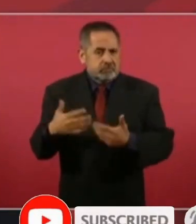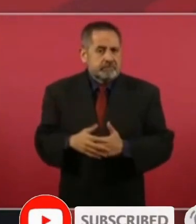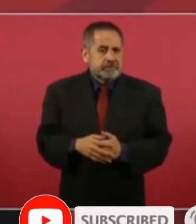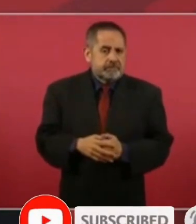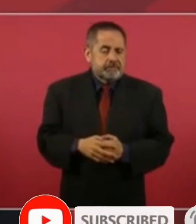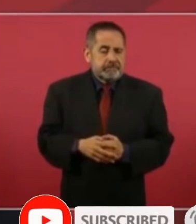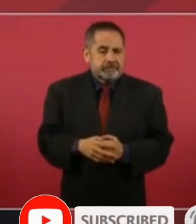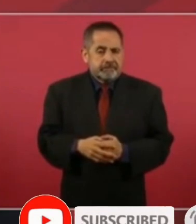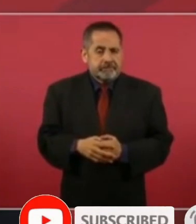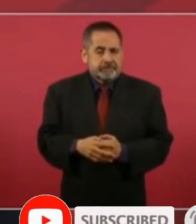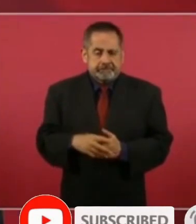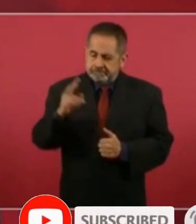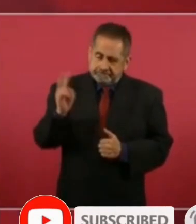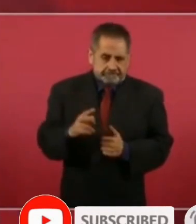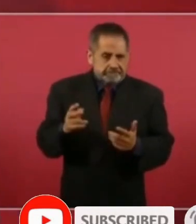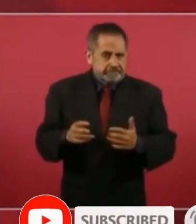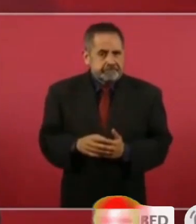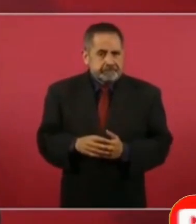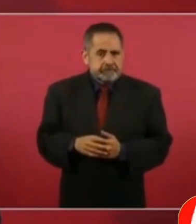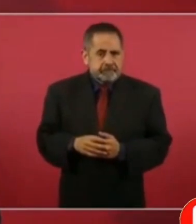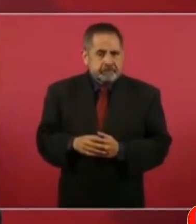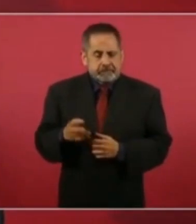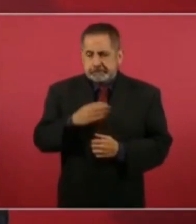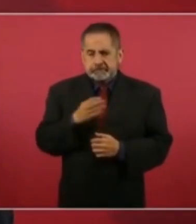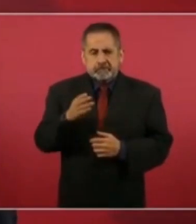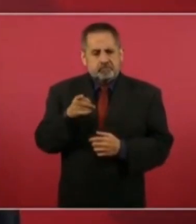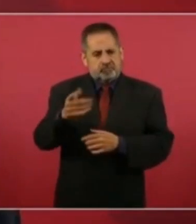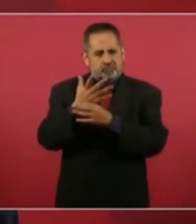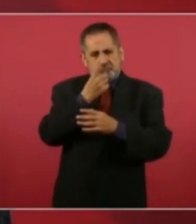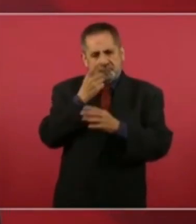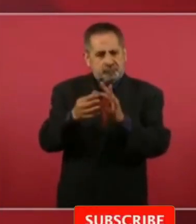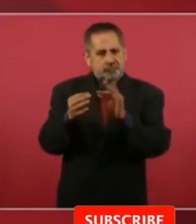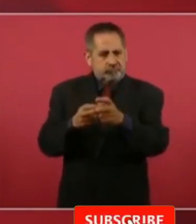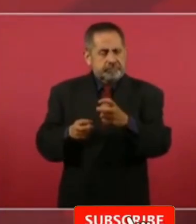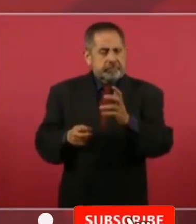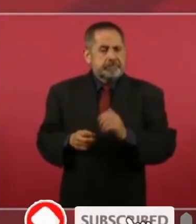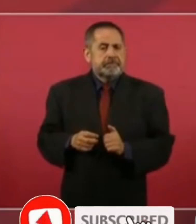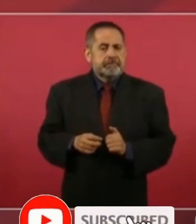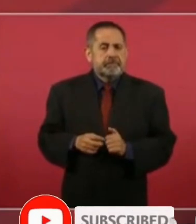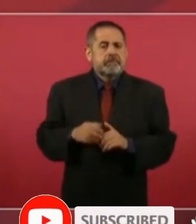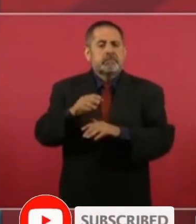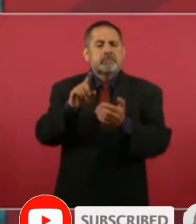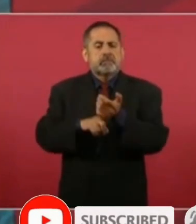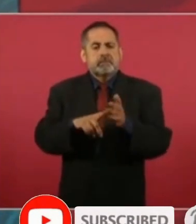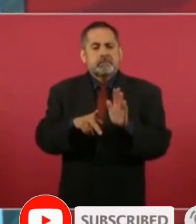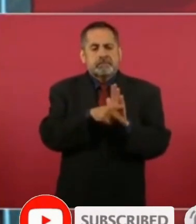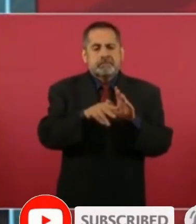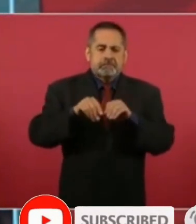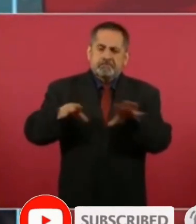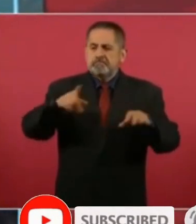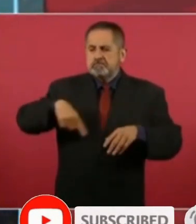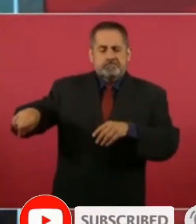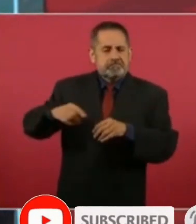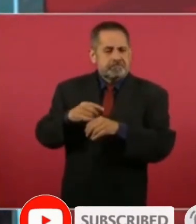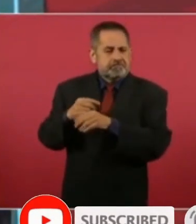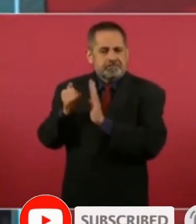Porque, la verdad, y qué bueno que mencionas acerca del periodismo de ustedes,